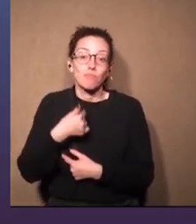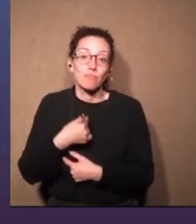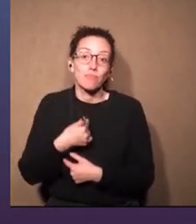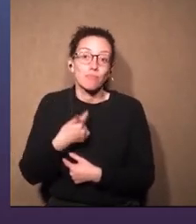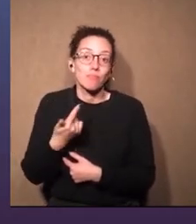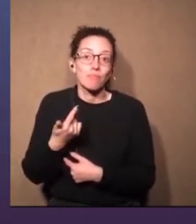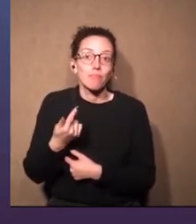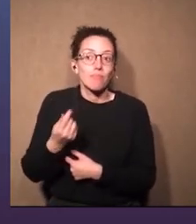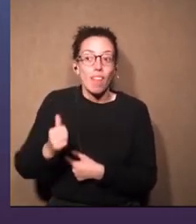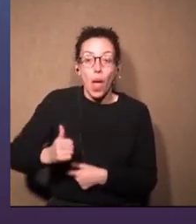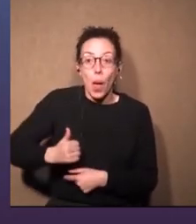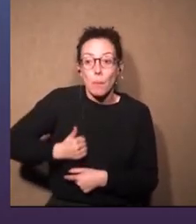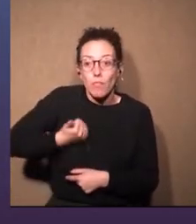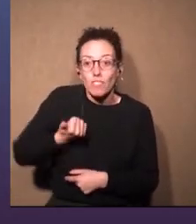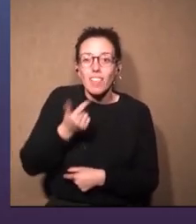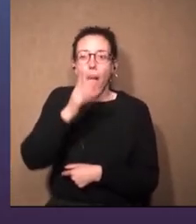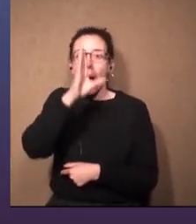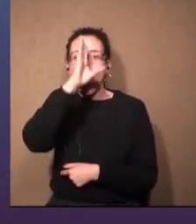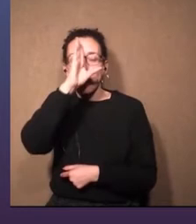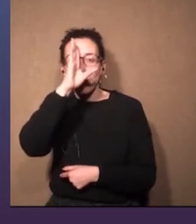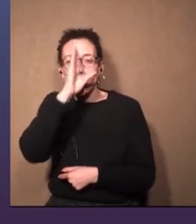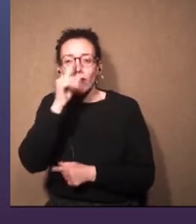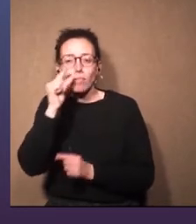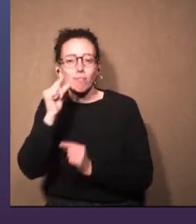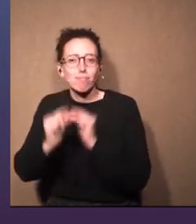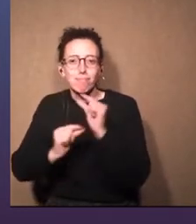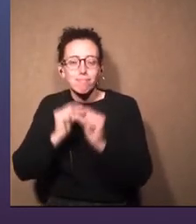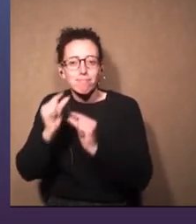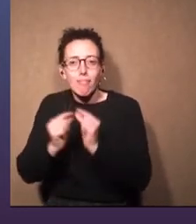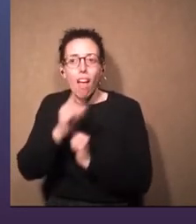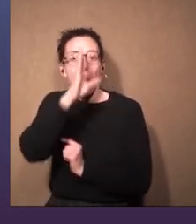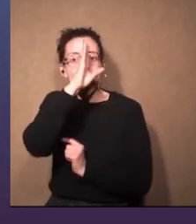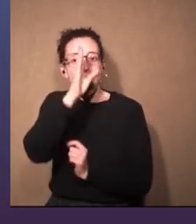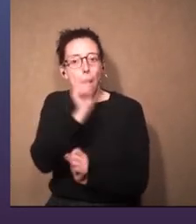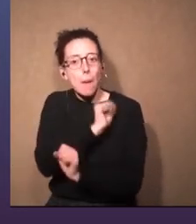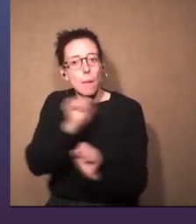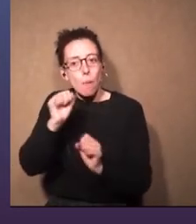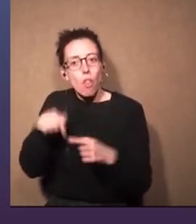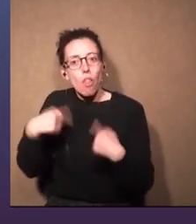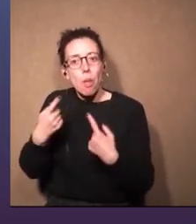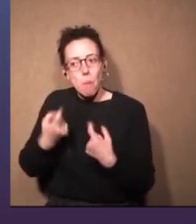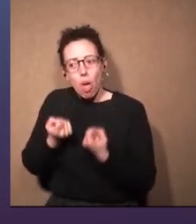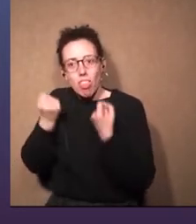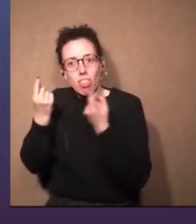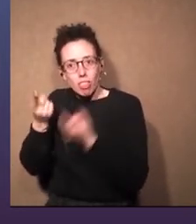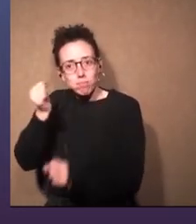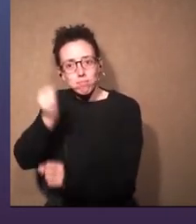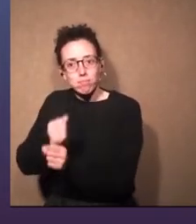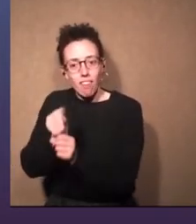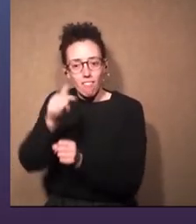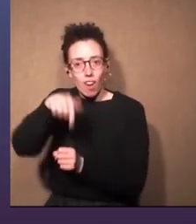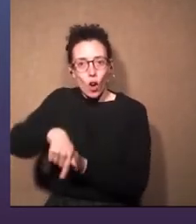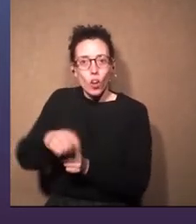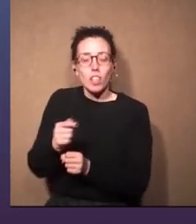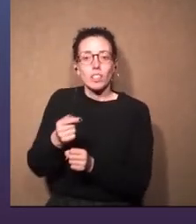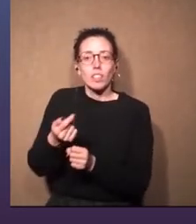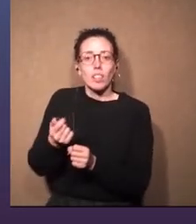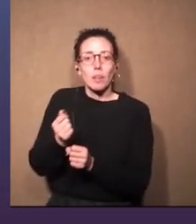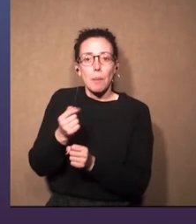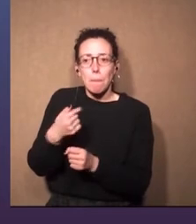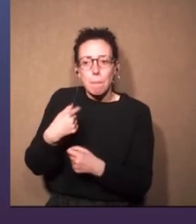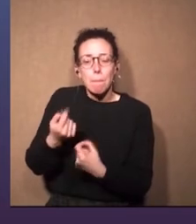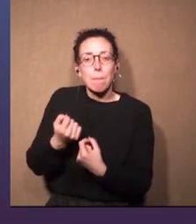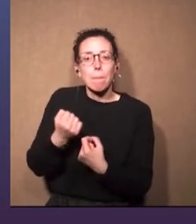hacer era aprender, aprender para poder devolverle a este oficio que me